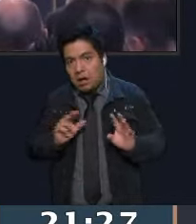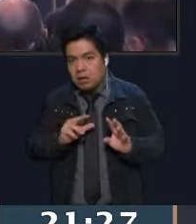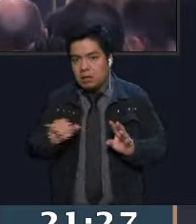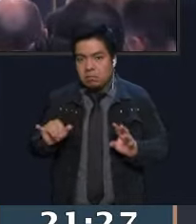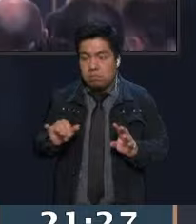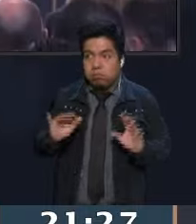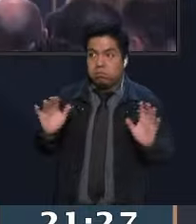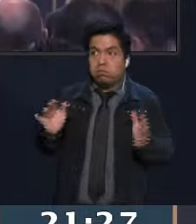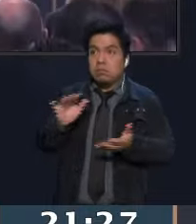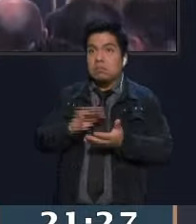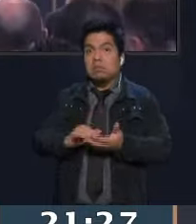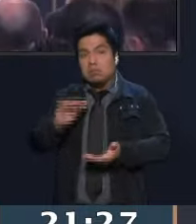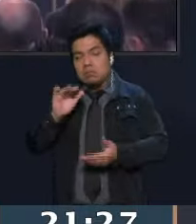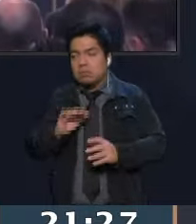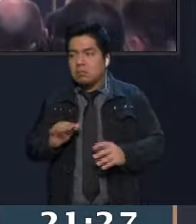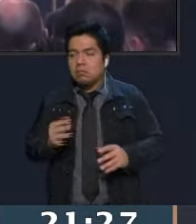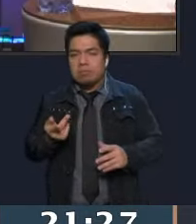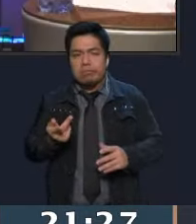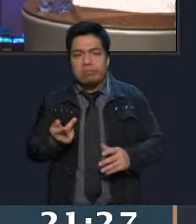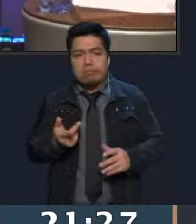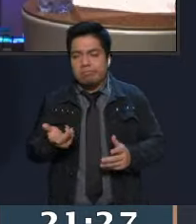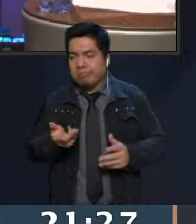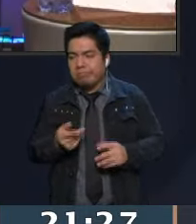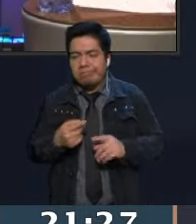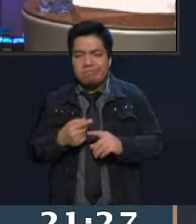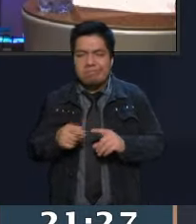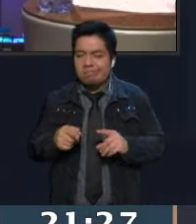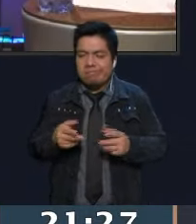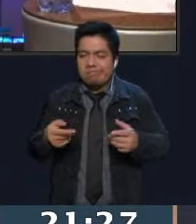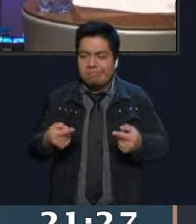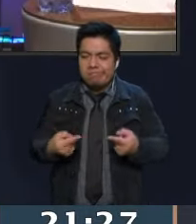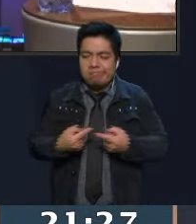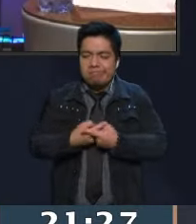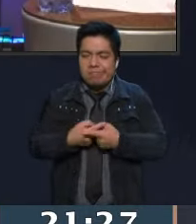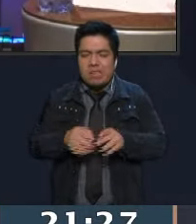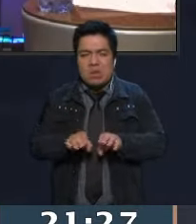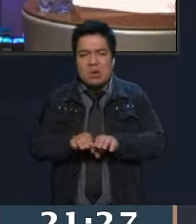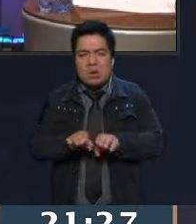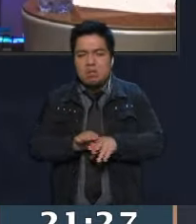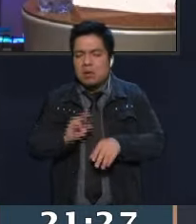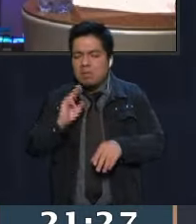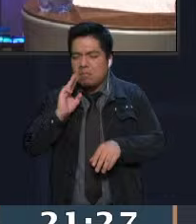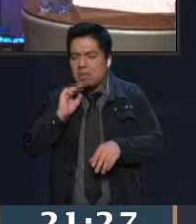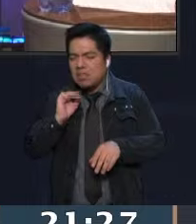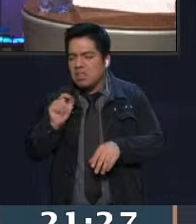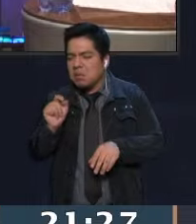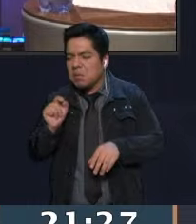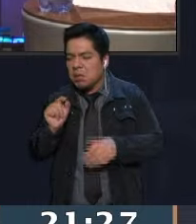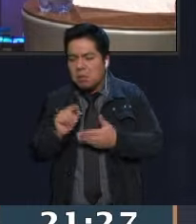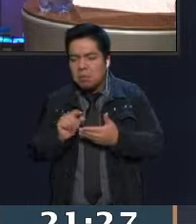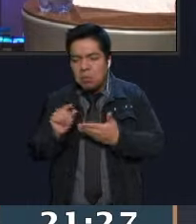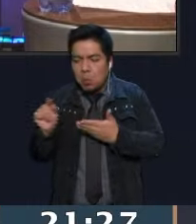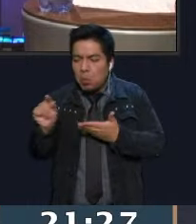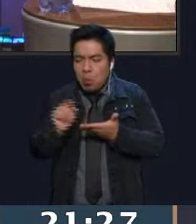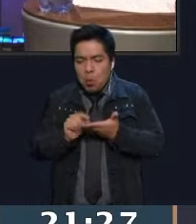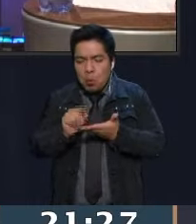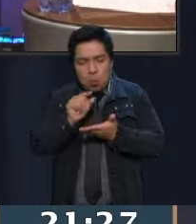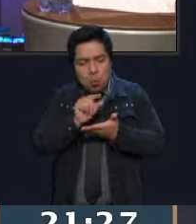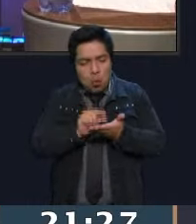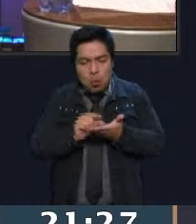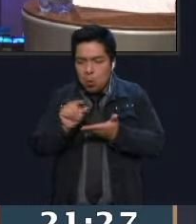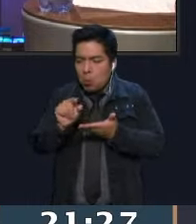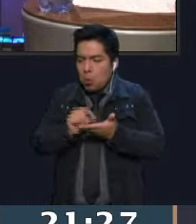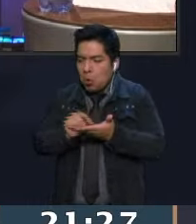pongo una distancia. Entonces, me parece que son estos mensajitos que van mandando. Y yo lo ligo con una última